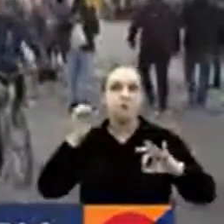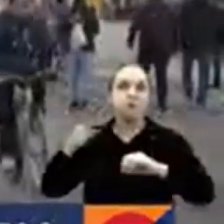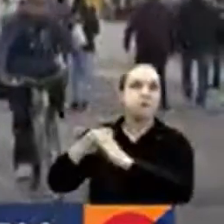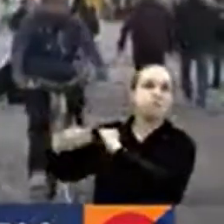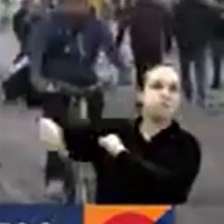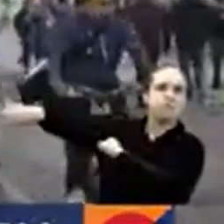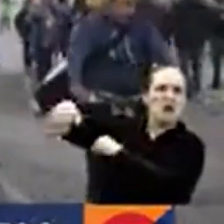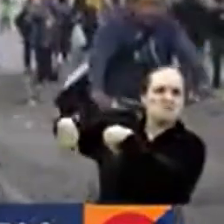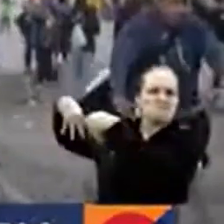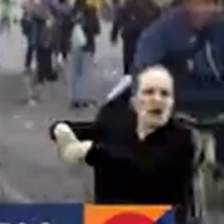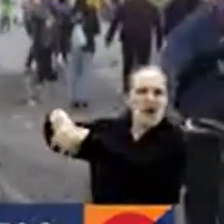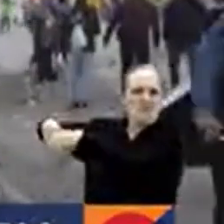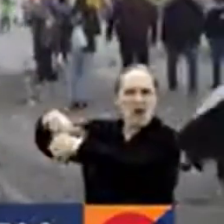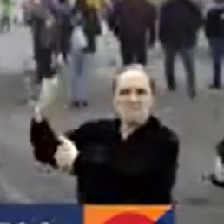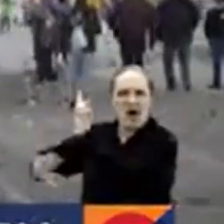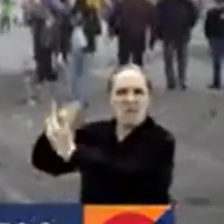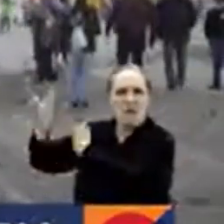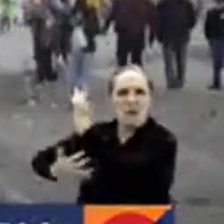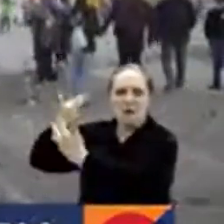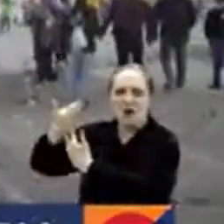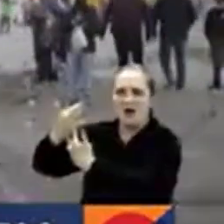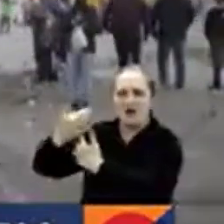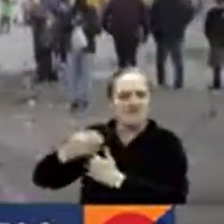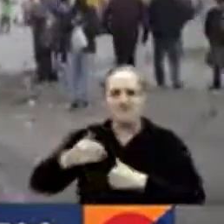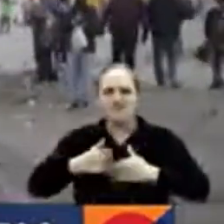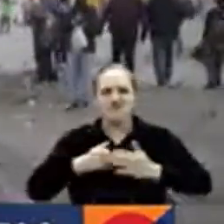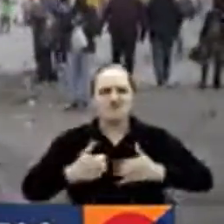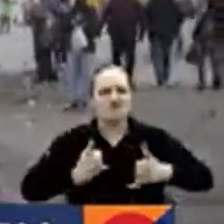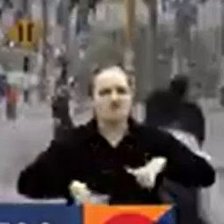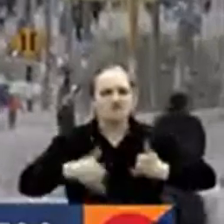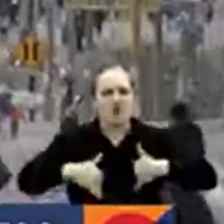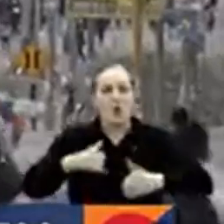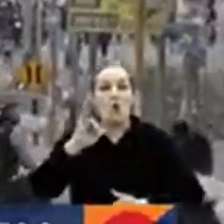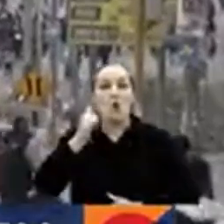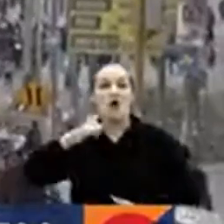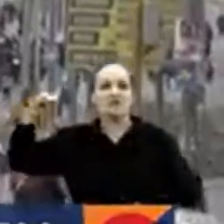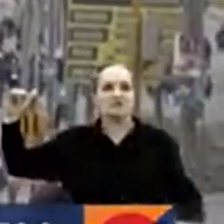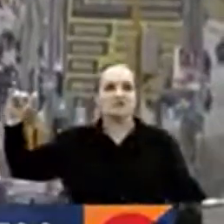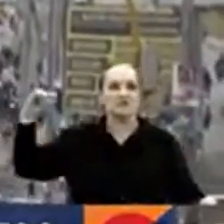que ya se presentaban en Arequipa. El jueves sería el viaje de retorno.